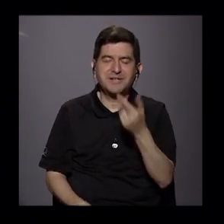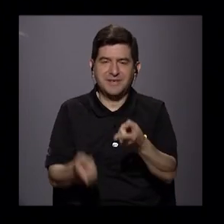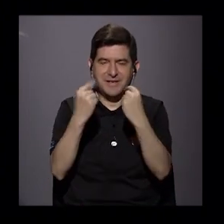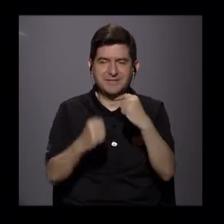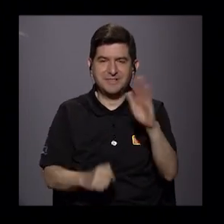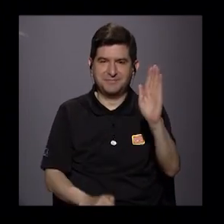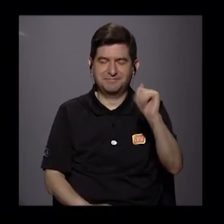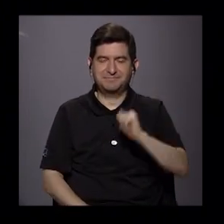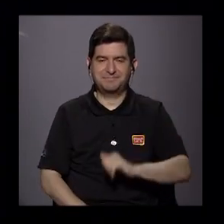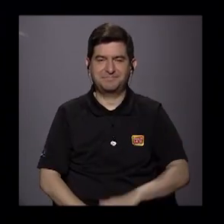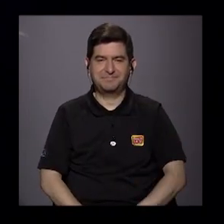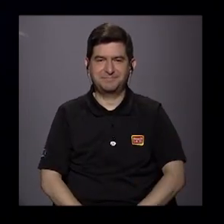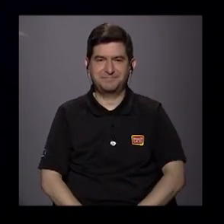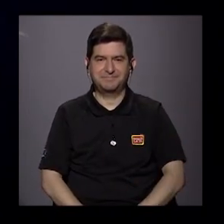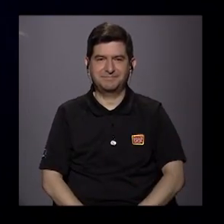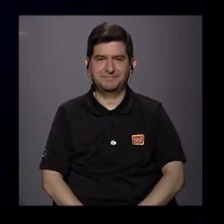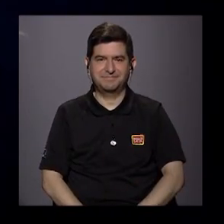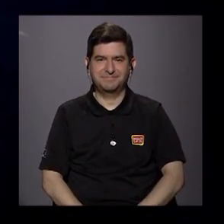Hasta luego.